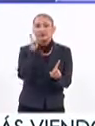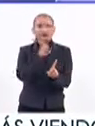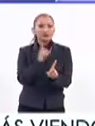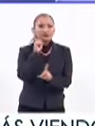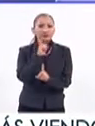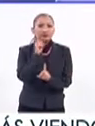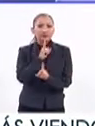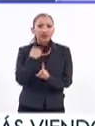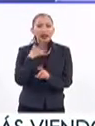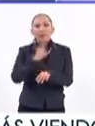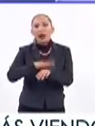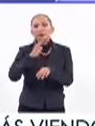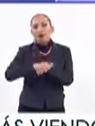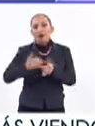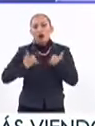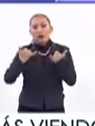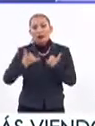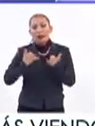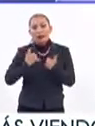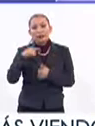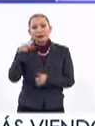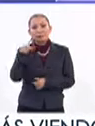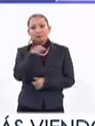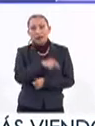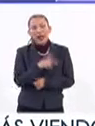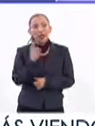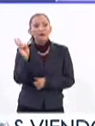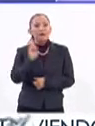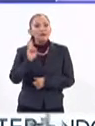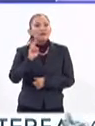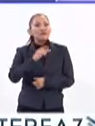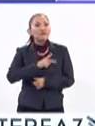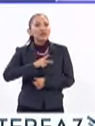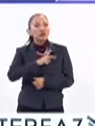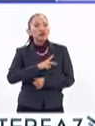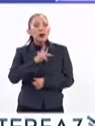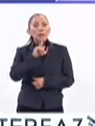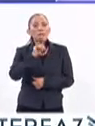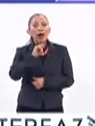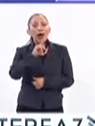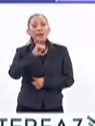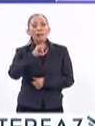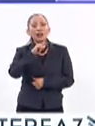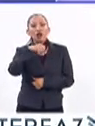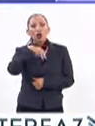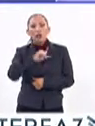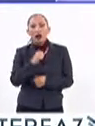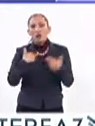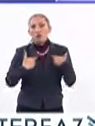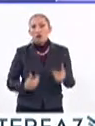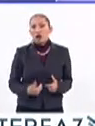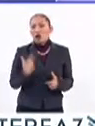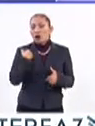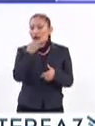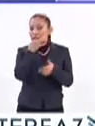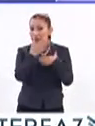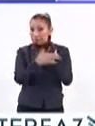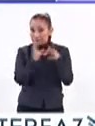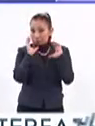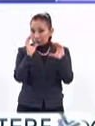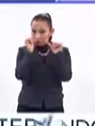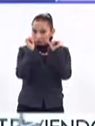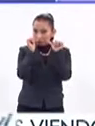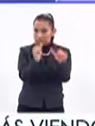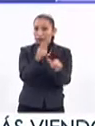mujeres, que cada vez más jóvenes adquieren el virus del papiloma humano. Y es muy importante prestar atención a la información